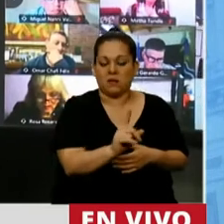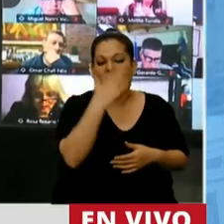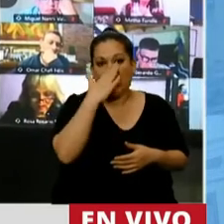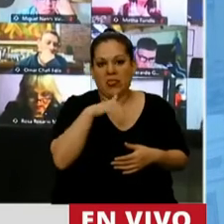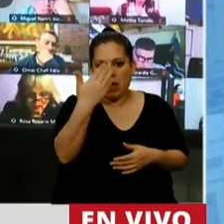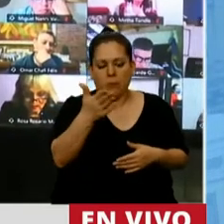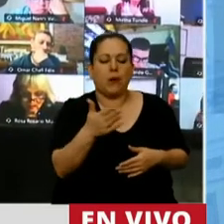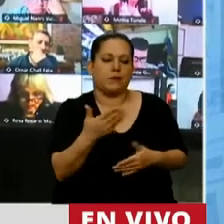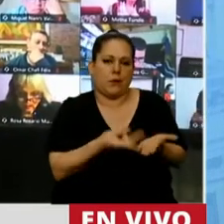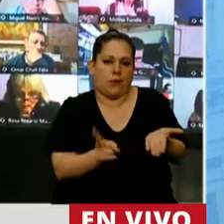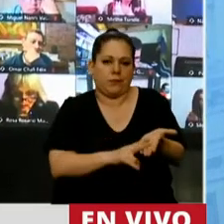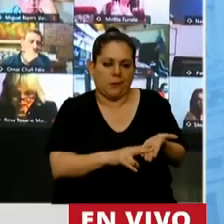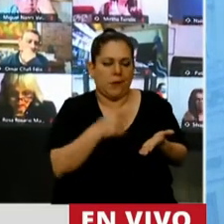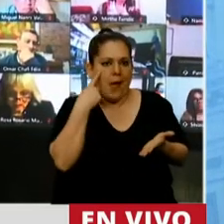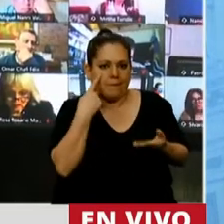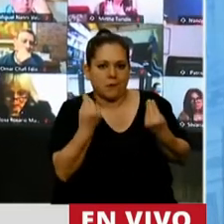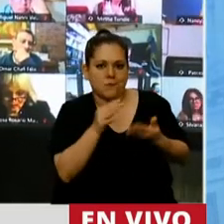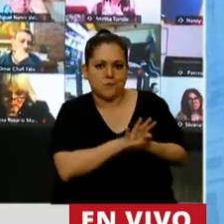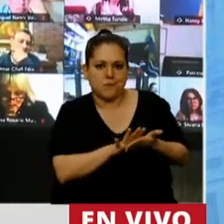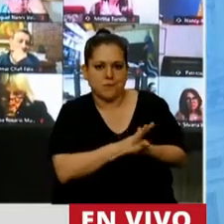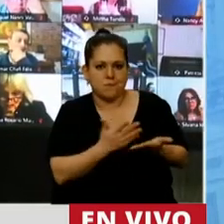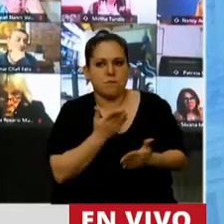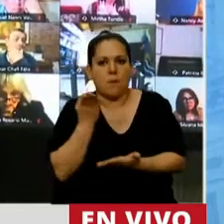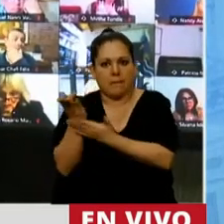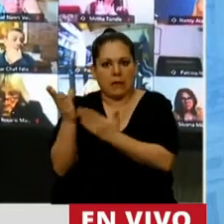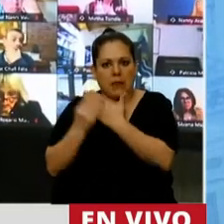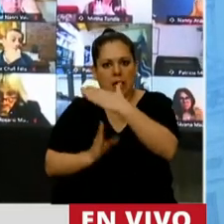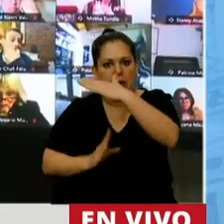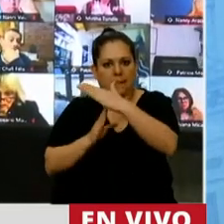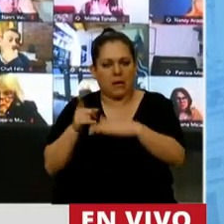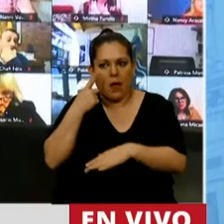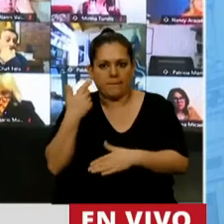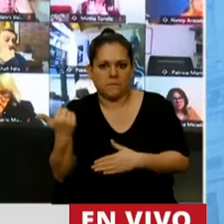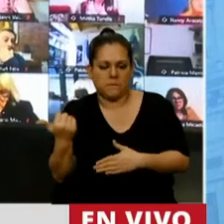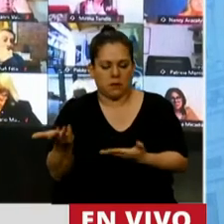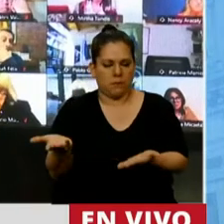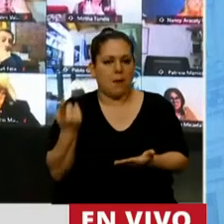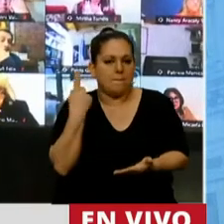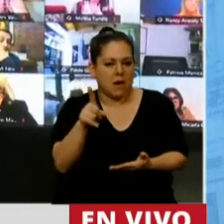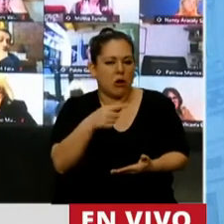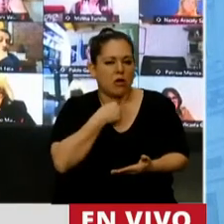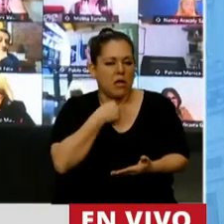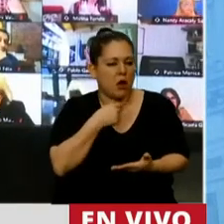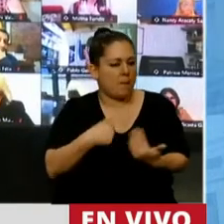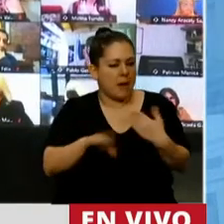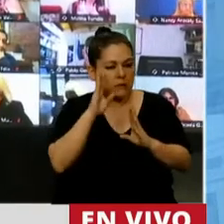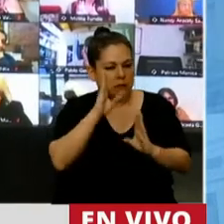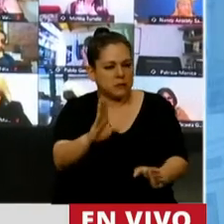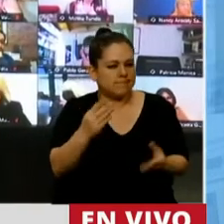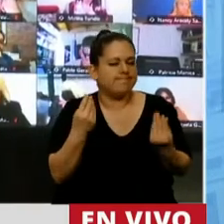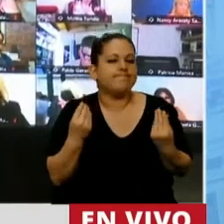tener que peregrinar a la factura de gabinete. Pero sí quiero hacer especial énfasis